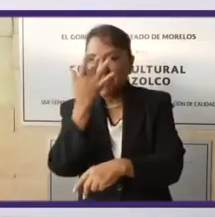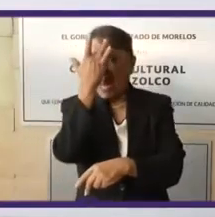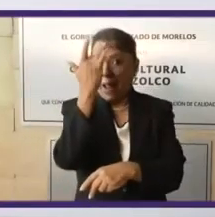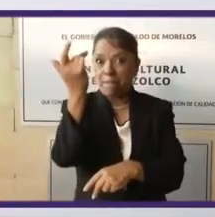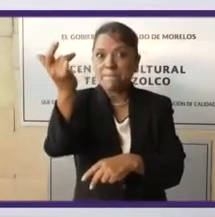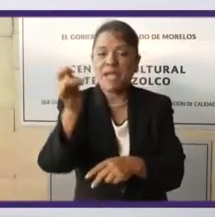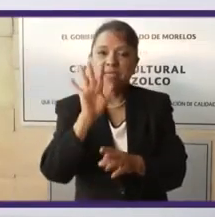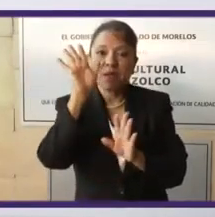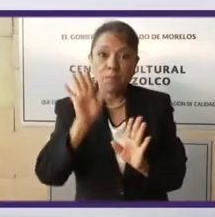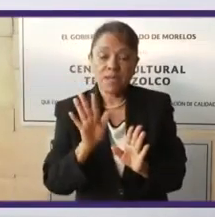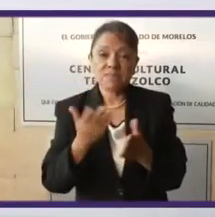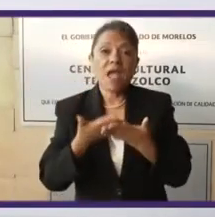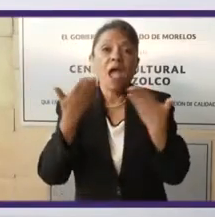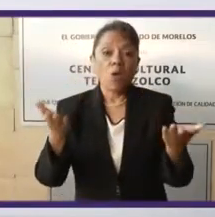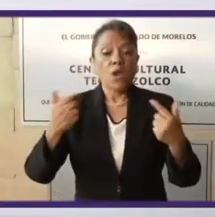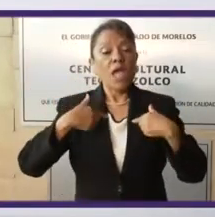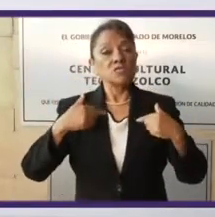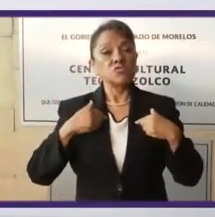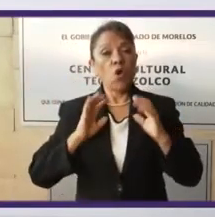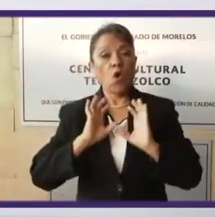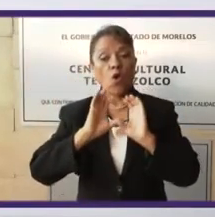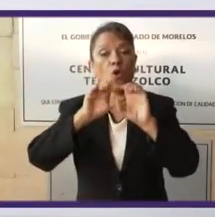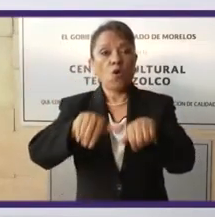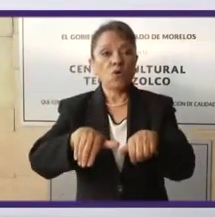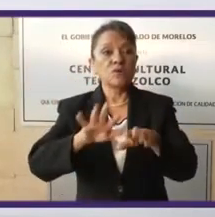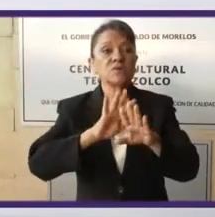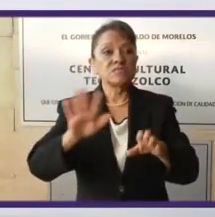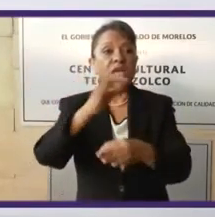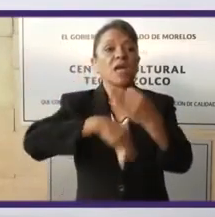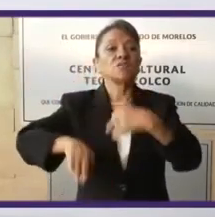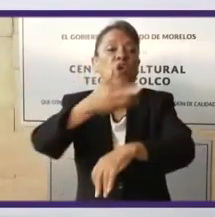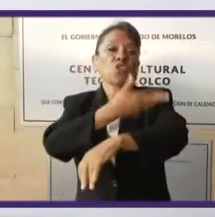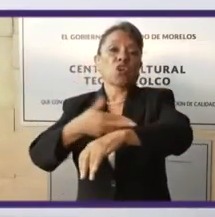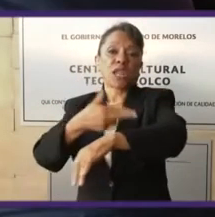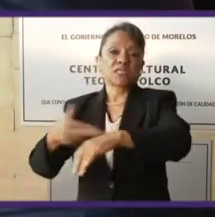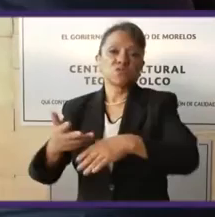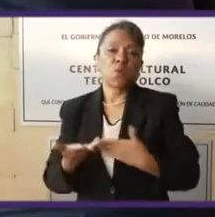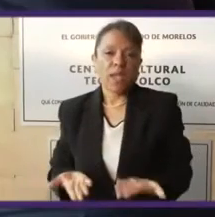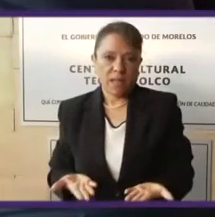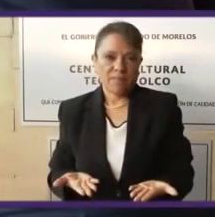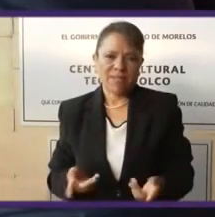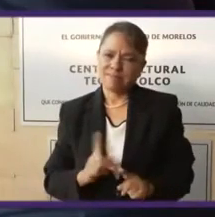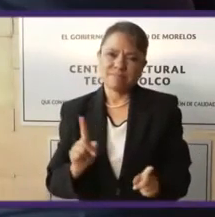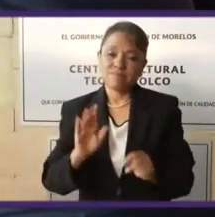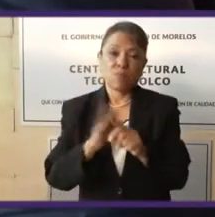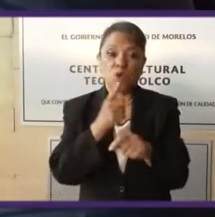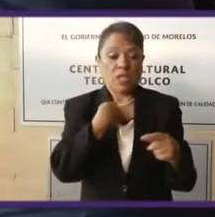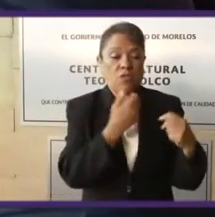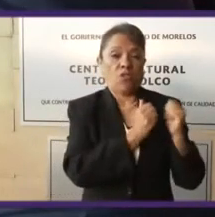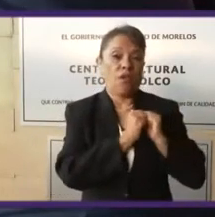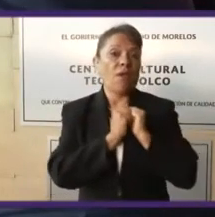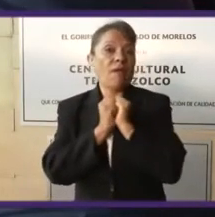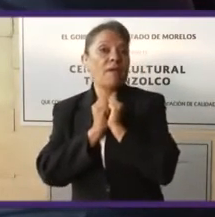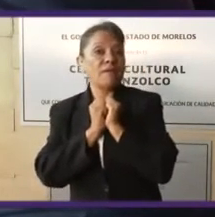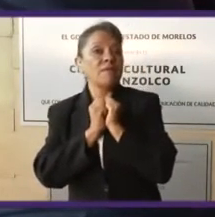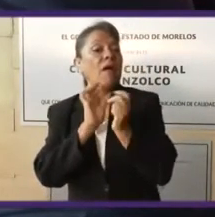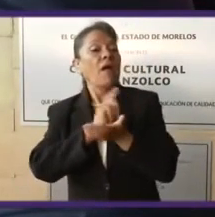la historia no es lo que necesita el país, eso ha pasado siempre. Pero tampoco necesitamos